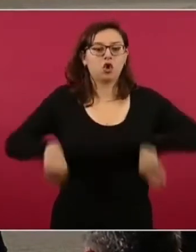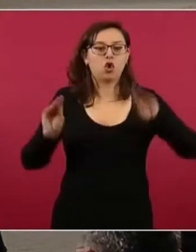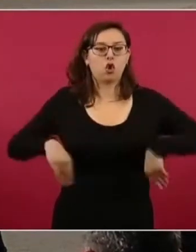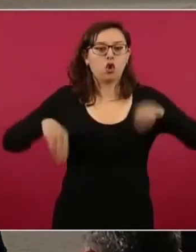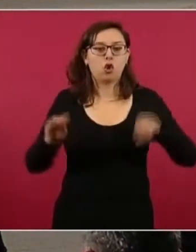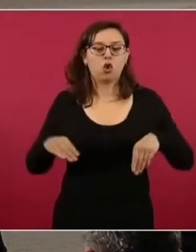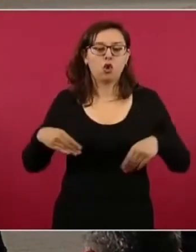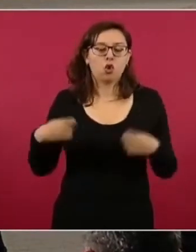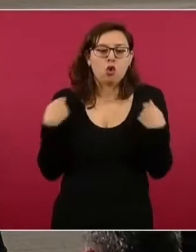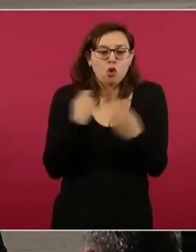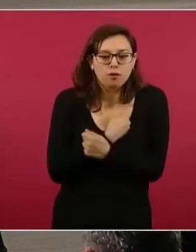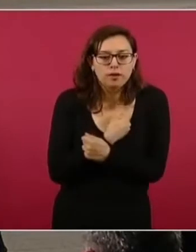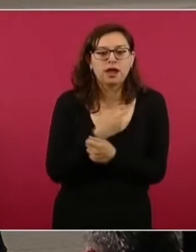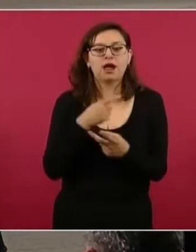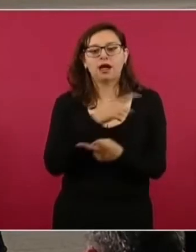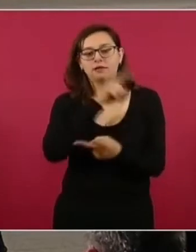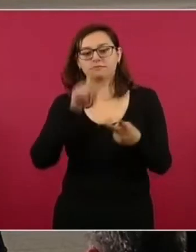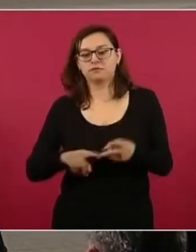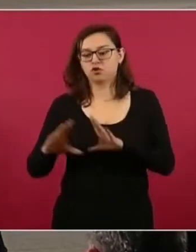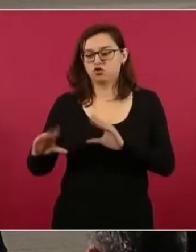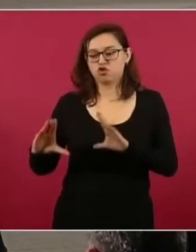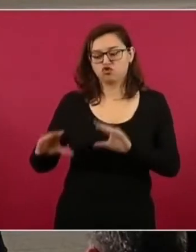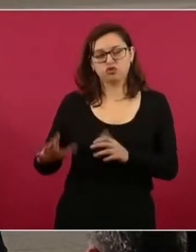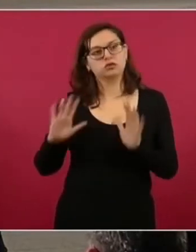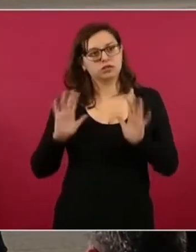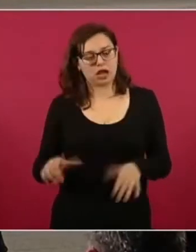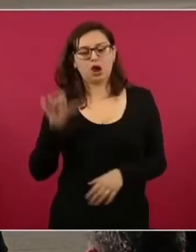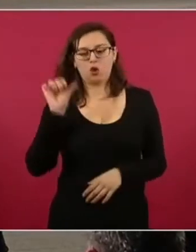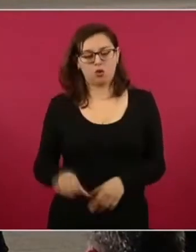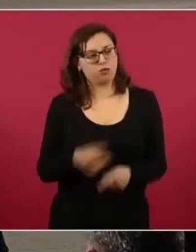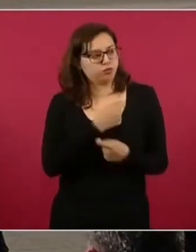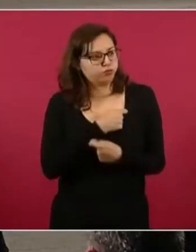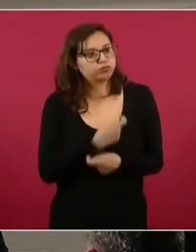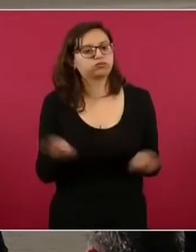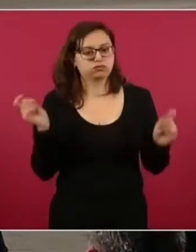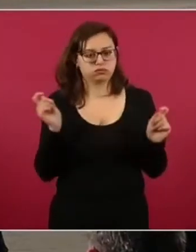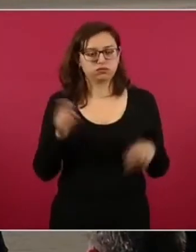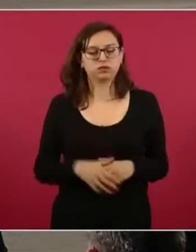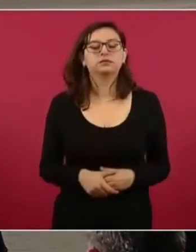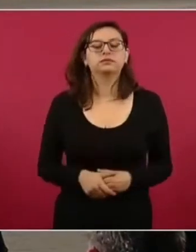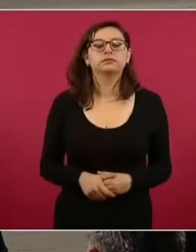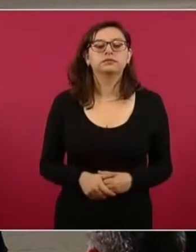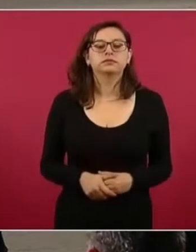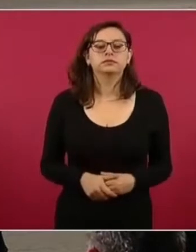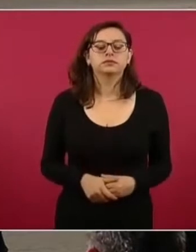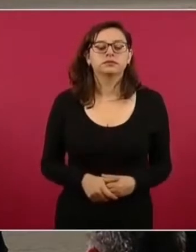partir del día de hoy. Asimismo, ya cinco mil despensas que fueron